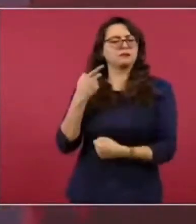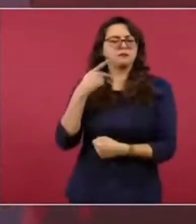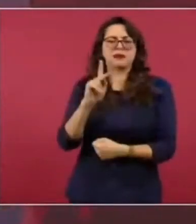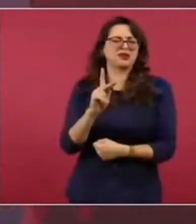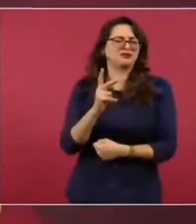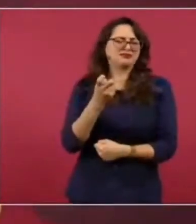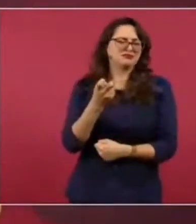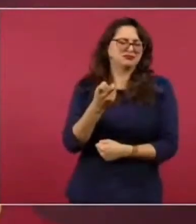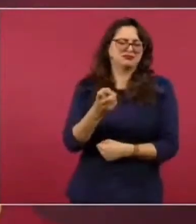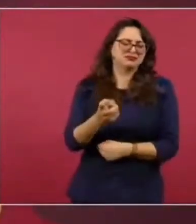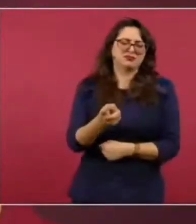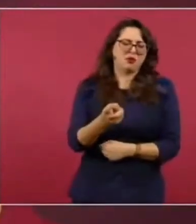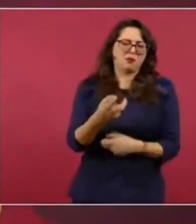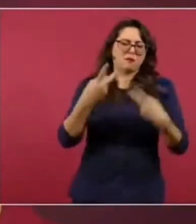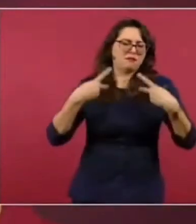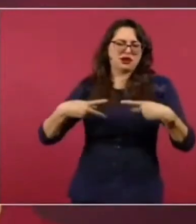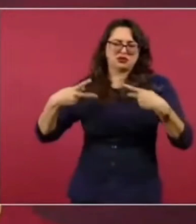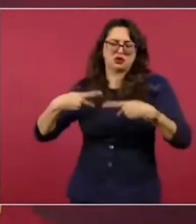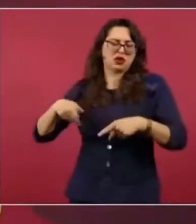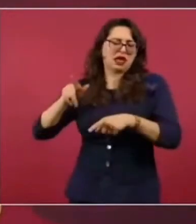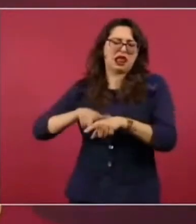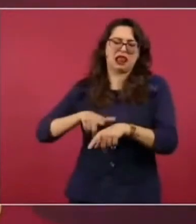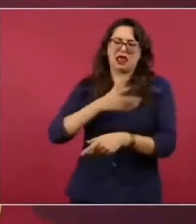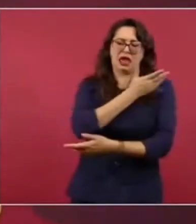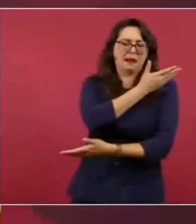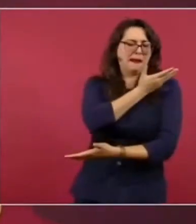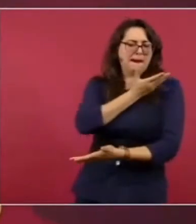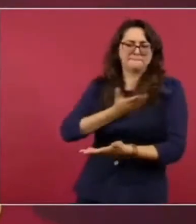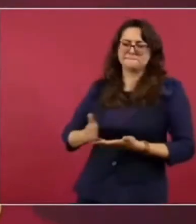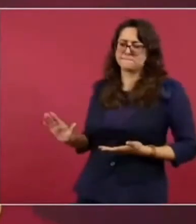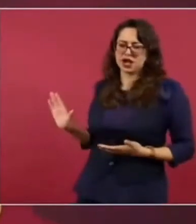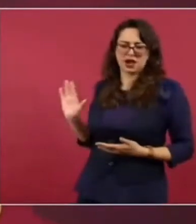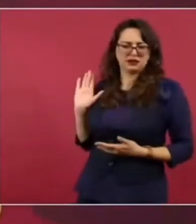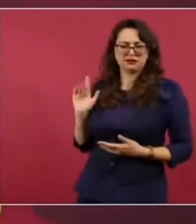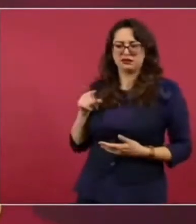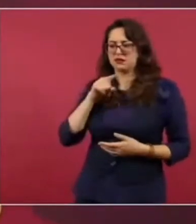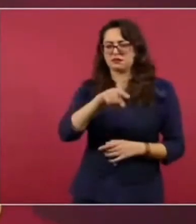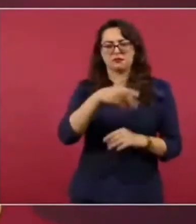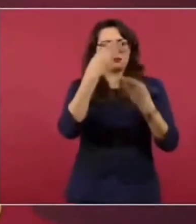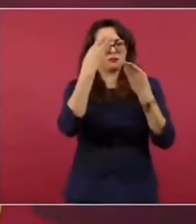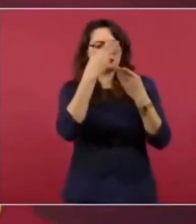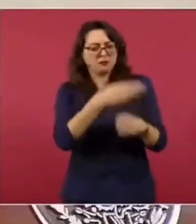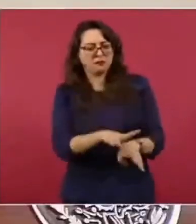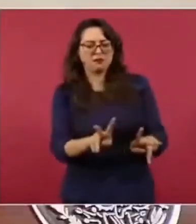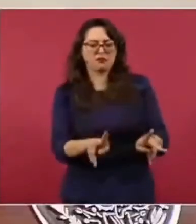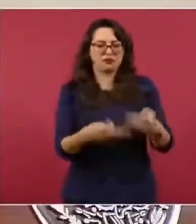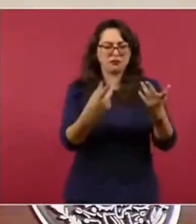En el caso de la venta o compra del banco, no hay problema.